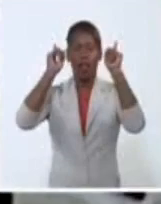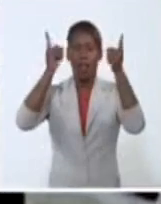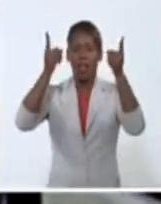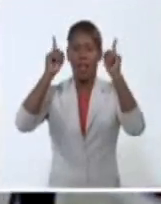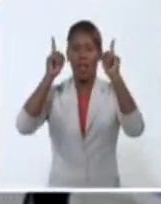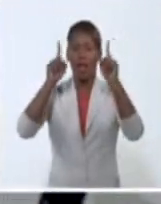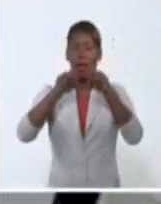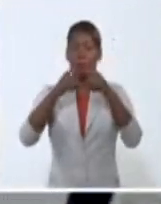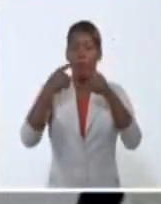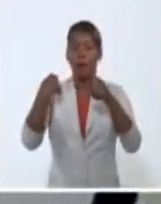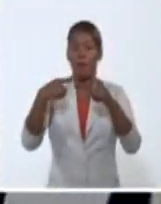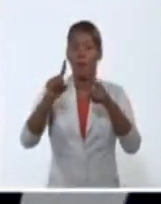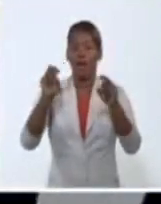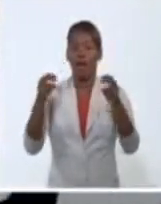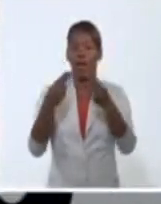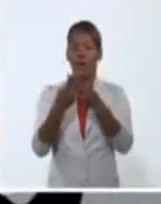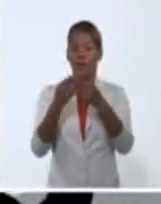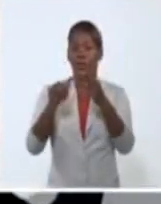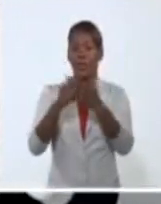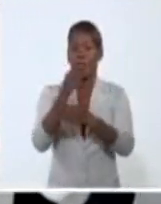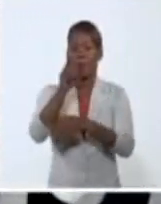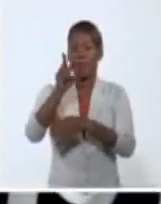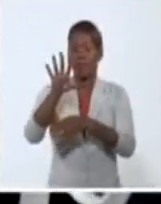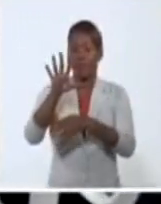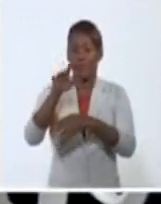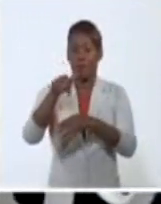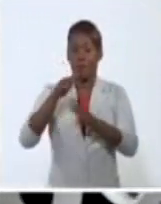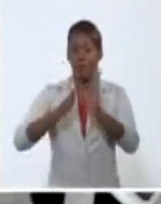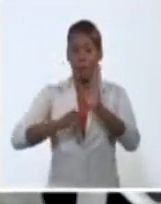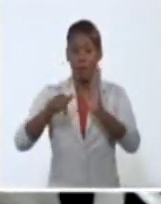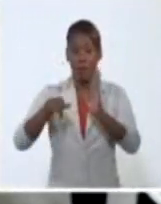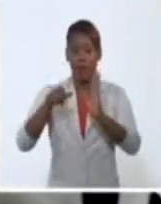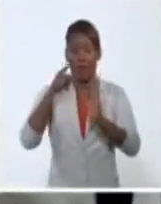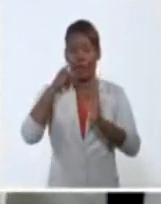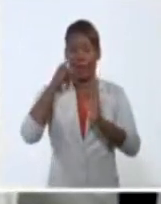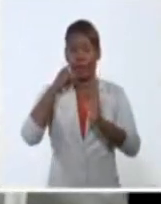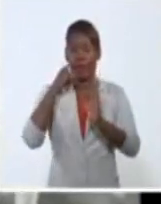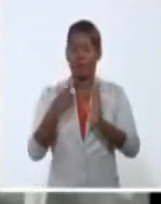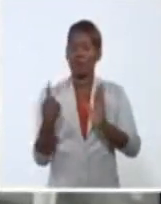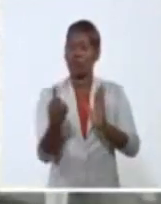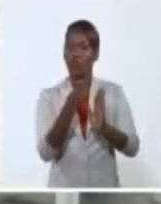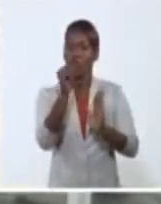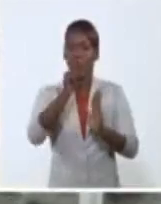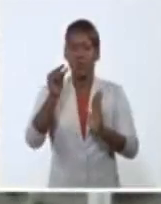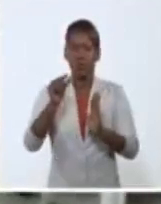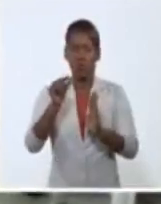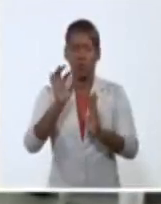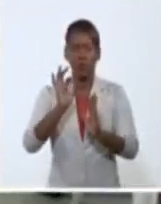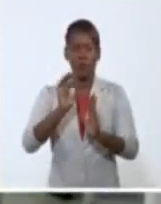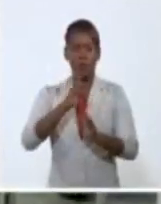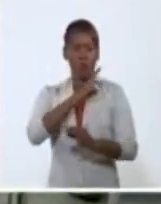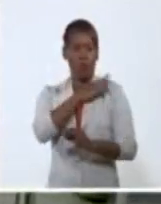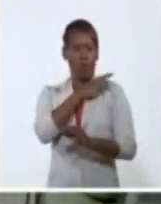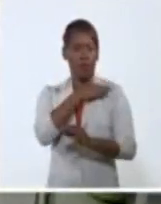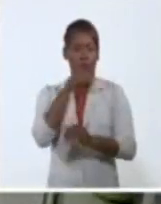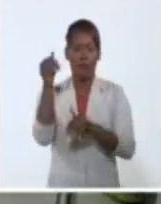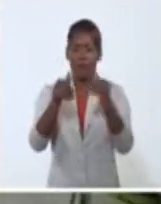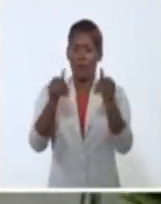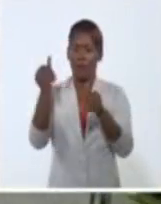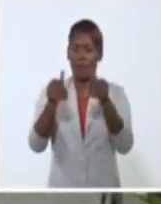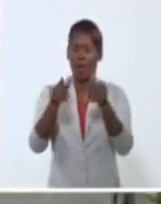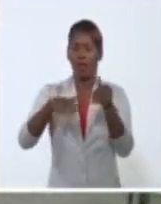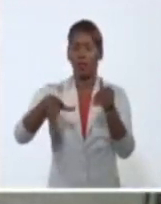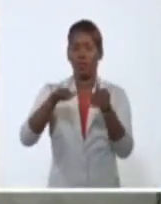25 del presente mes. Los diplomáticos informaron y compartieron con nuestros atletas el